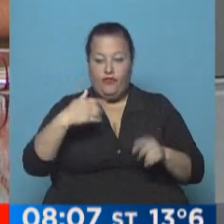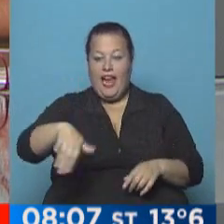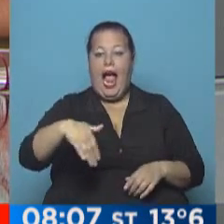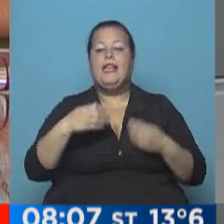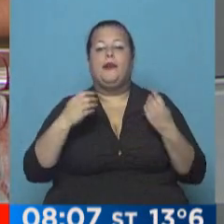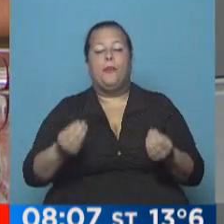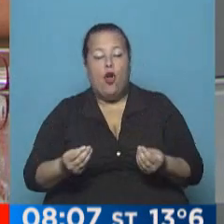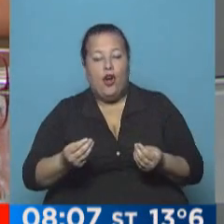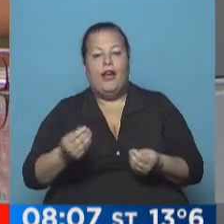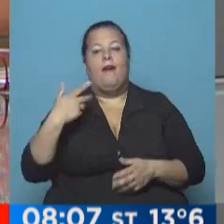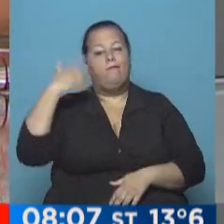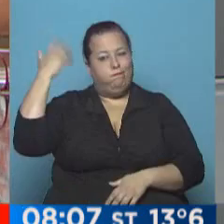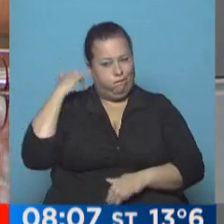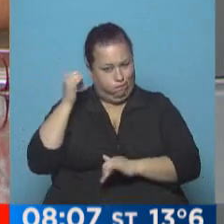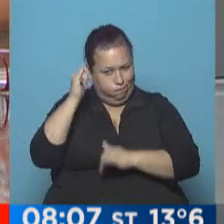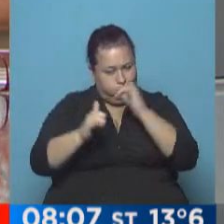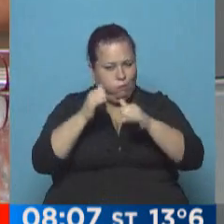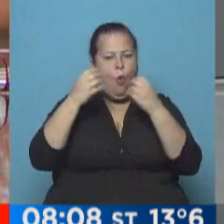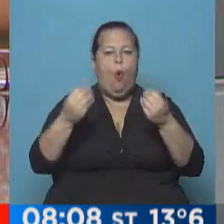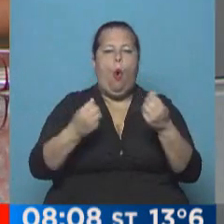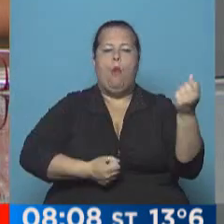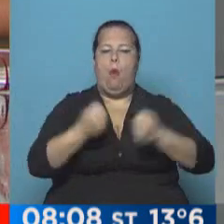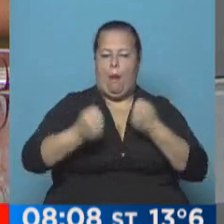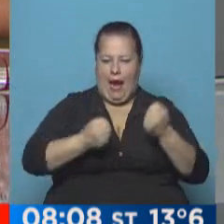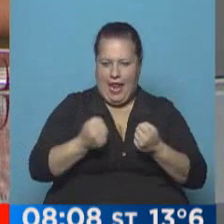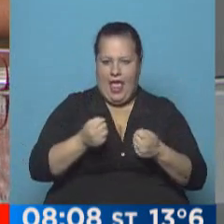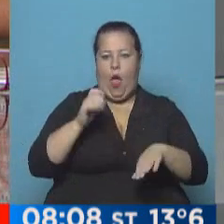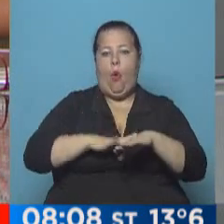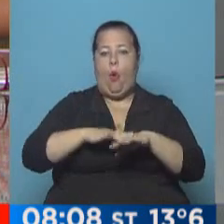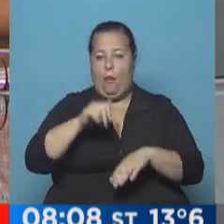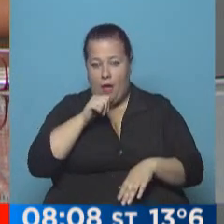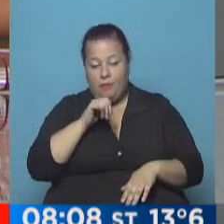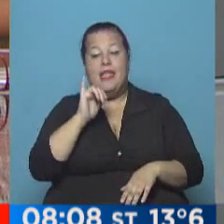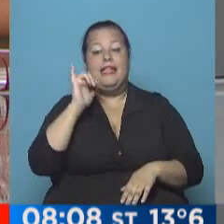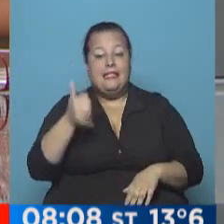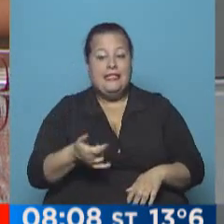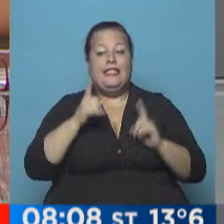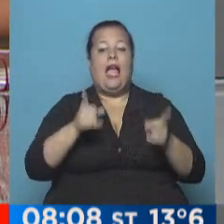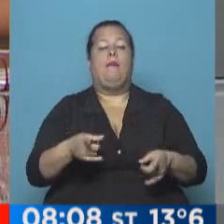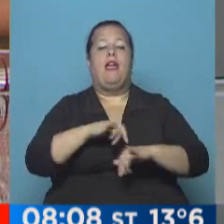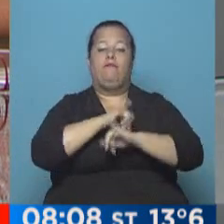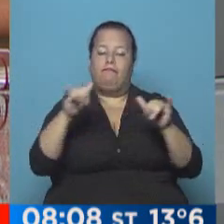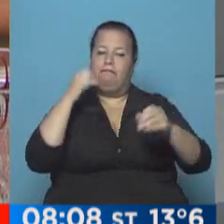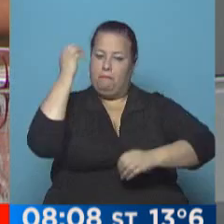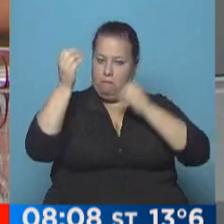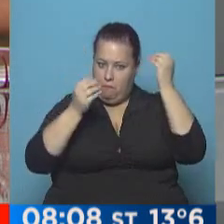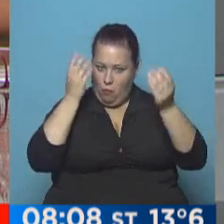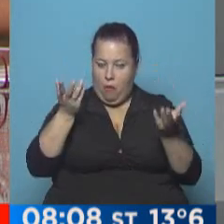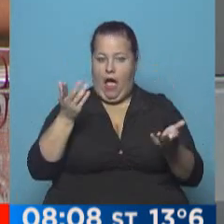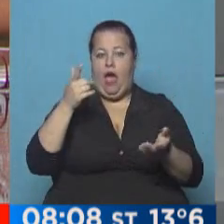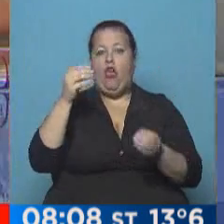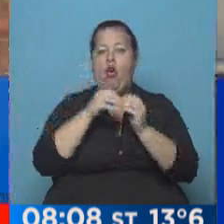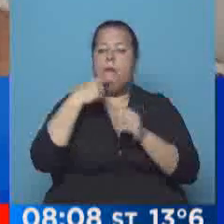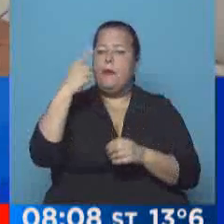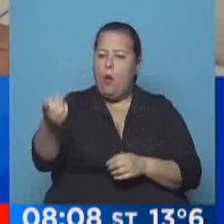alguna manera porque ya les habíamos dicho cómo manejamos bajo efectos del alcohol. Sí, aparte del dato preocupante, ¿no, Ariel?